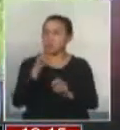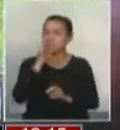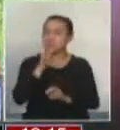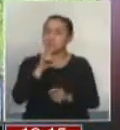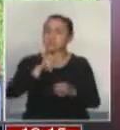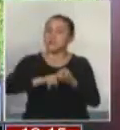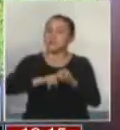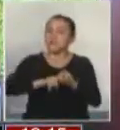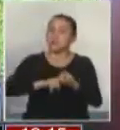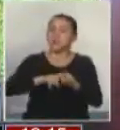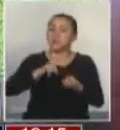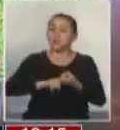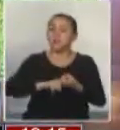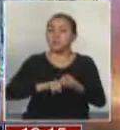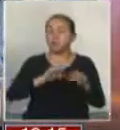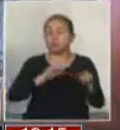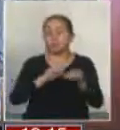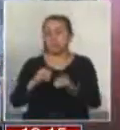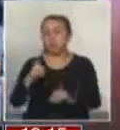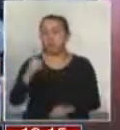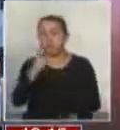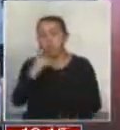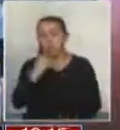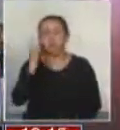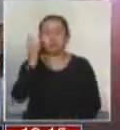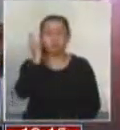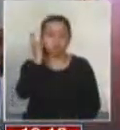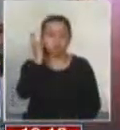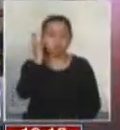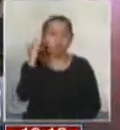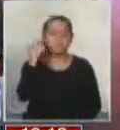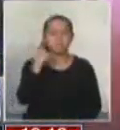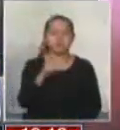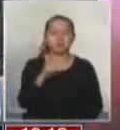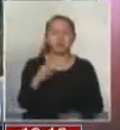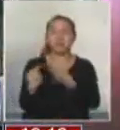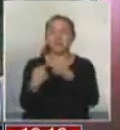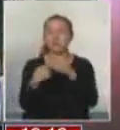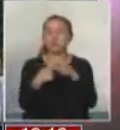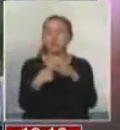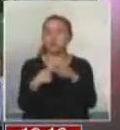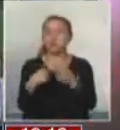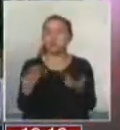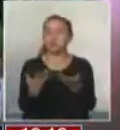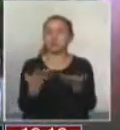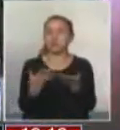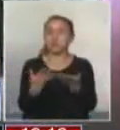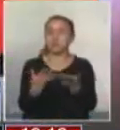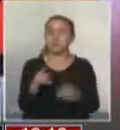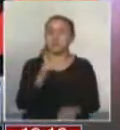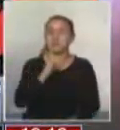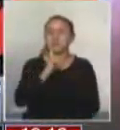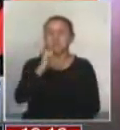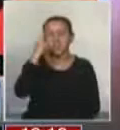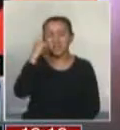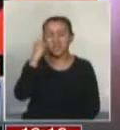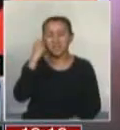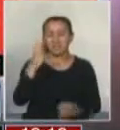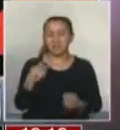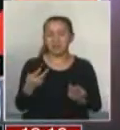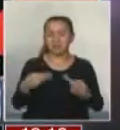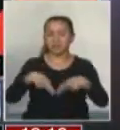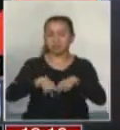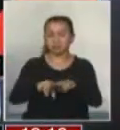del matrimonio. El matrimonio se mantiene entre un hombre y una mujer. Y yo diría que la discusión se va a ir moviendo hacia quienes creemos que la unión civil